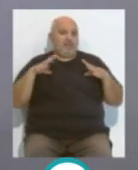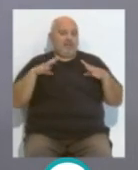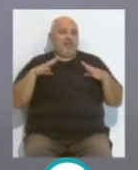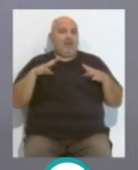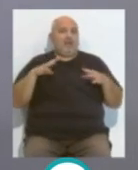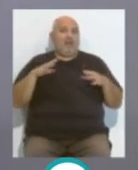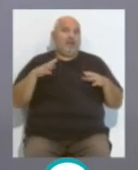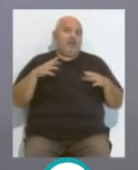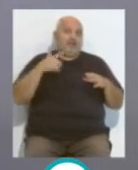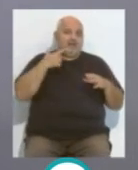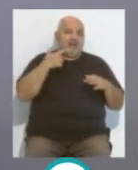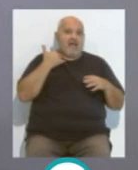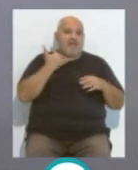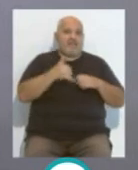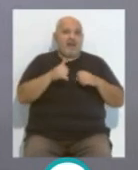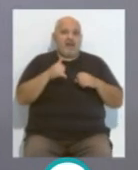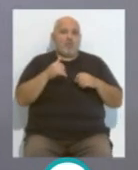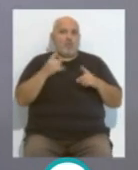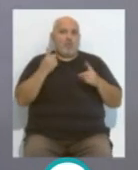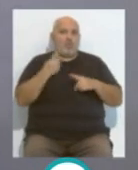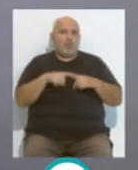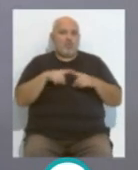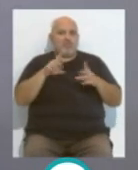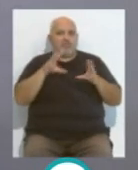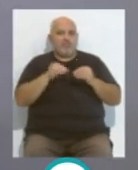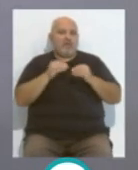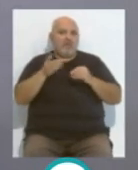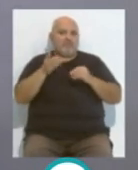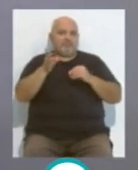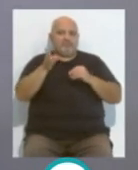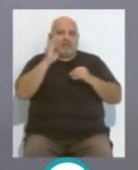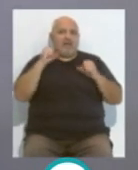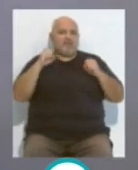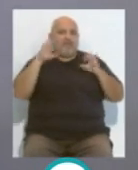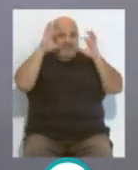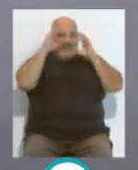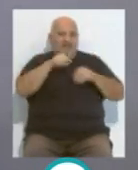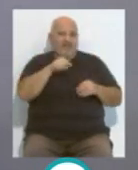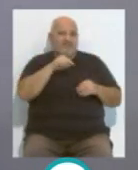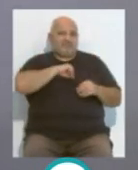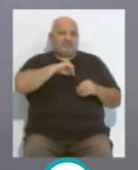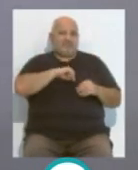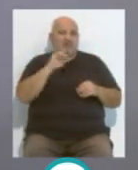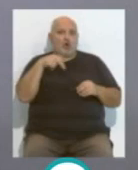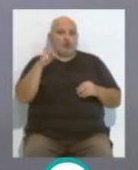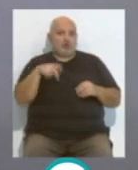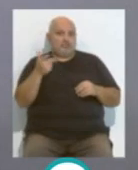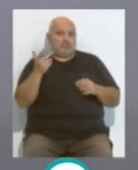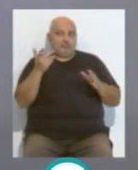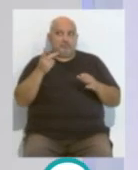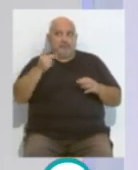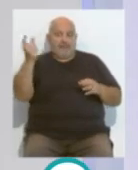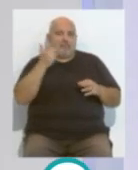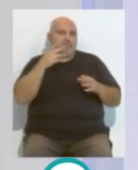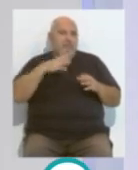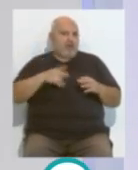y eso sería también un poco traumático para Álvaro Cervera que tiene a James Johnson como un referente.